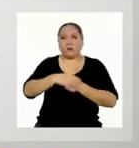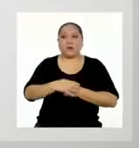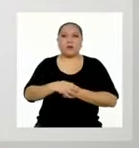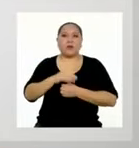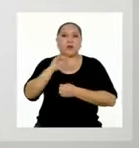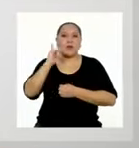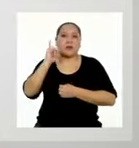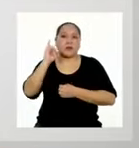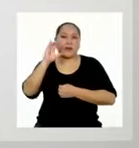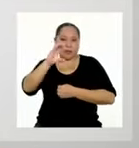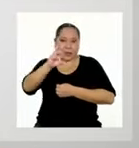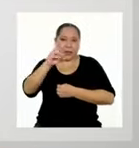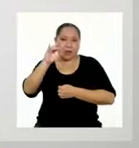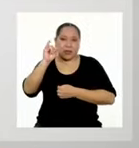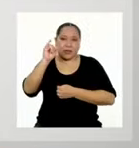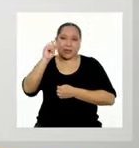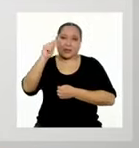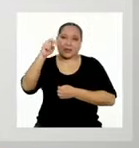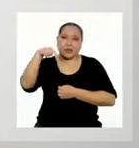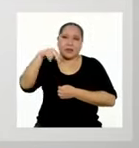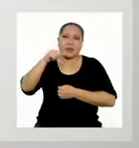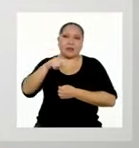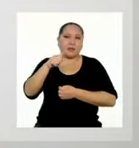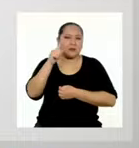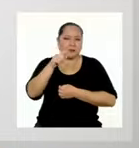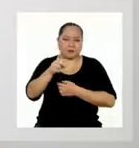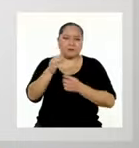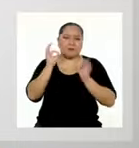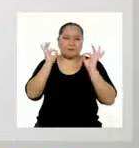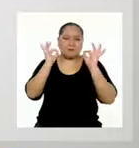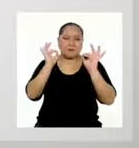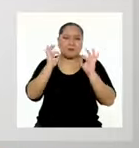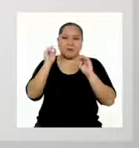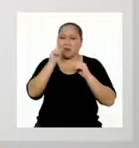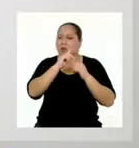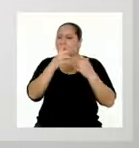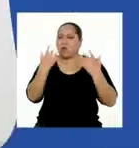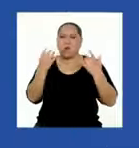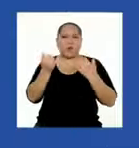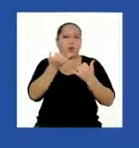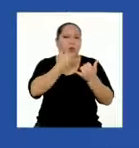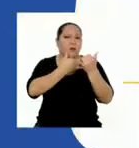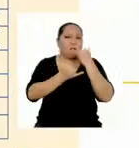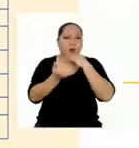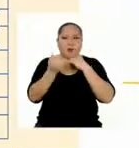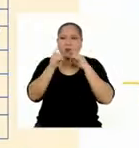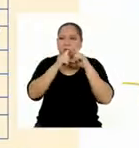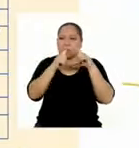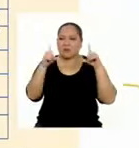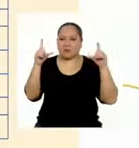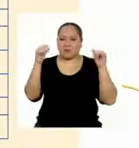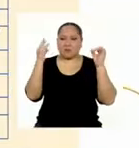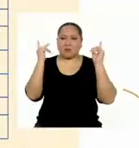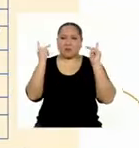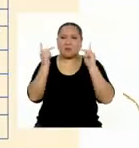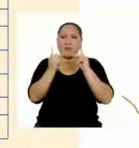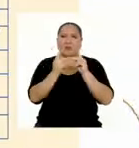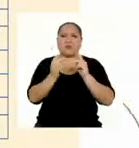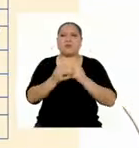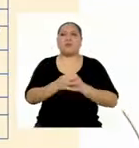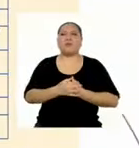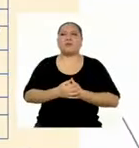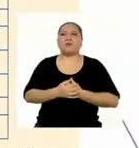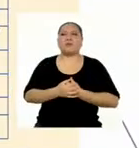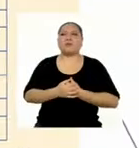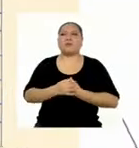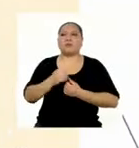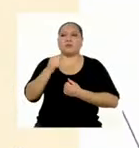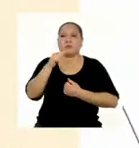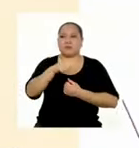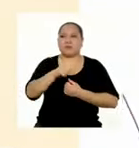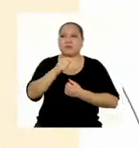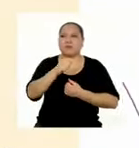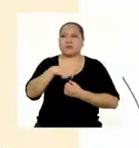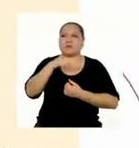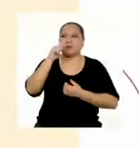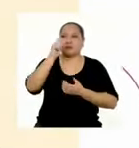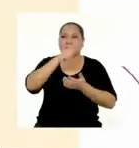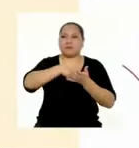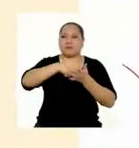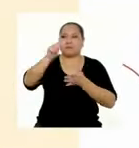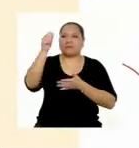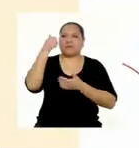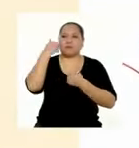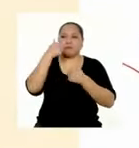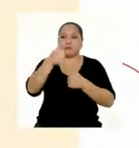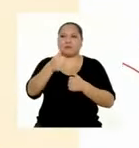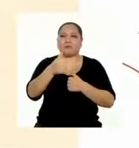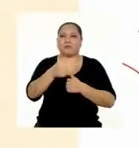Cristina se ha lucido. No hay errores de coherencia ni cohesión. Entonces, profesora Betsy, aquí voy a marcar